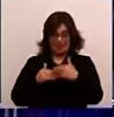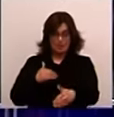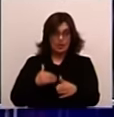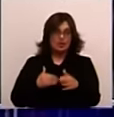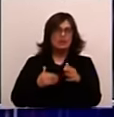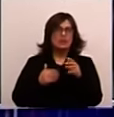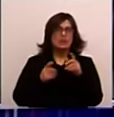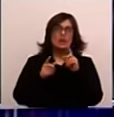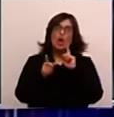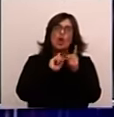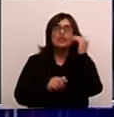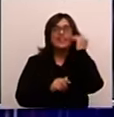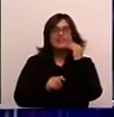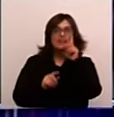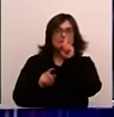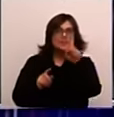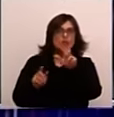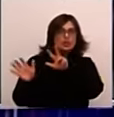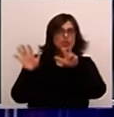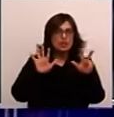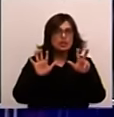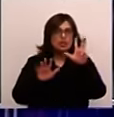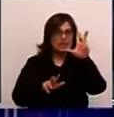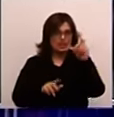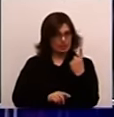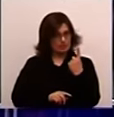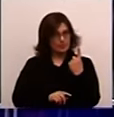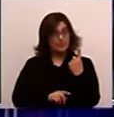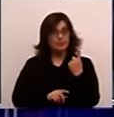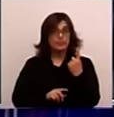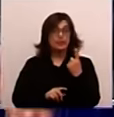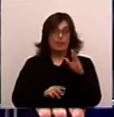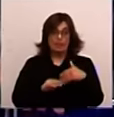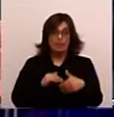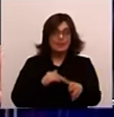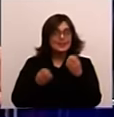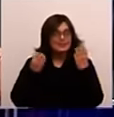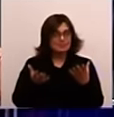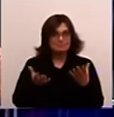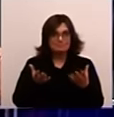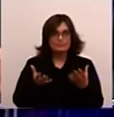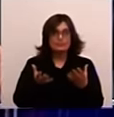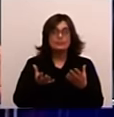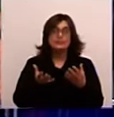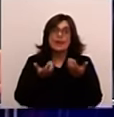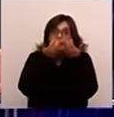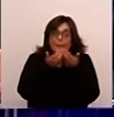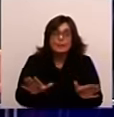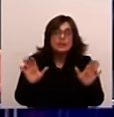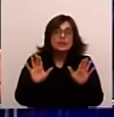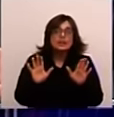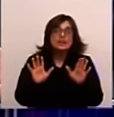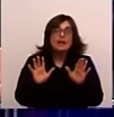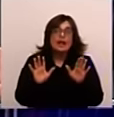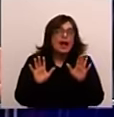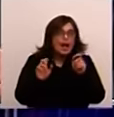11 de abril de 1831, de alguna manera lo que sucede es que se inicia lo que se denomina operación